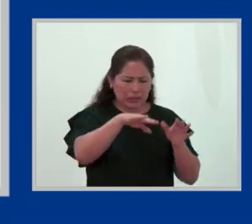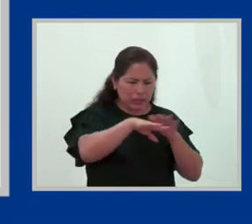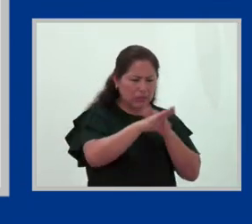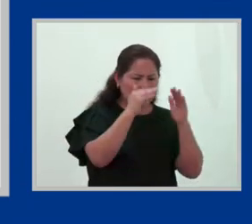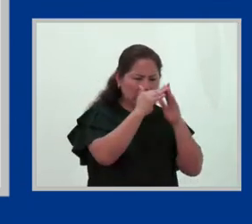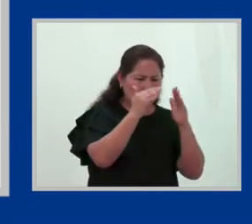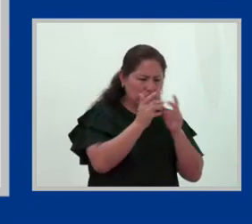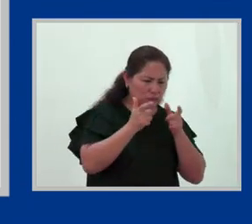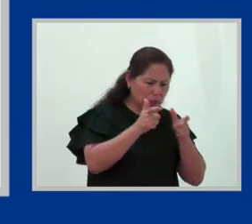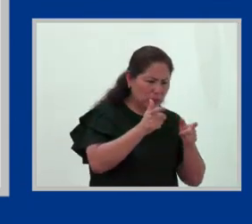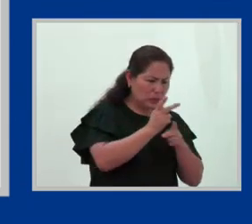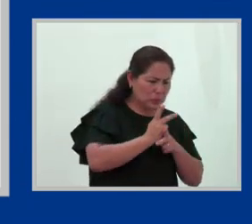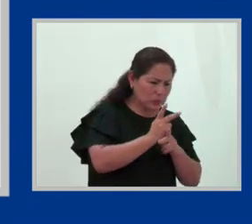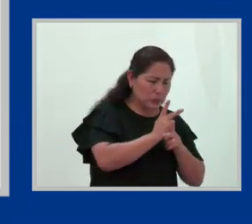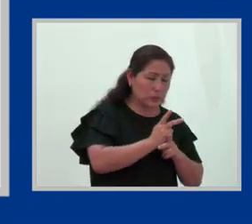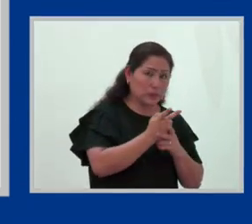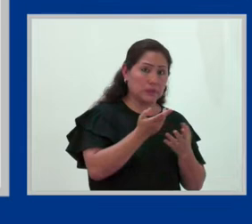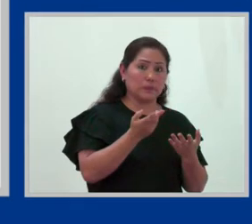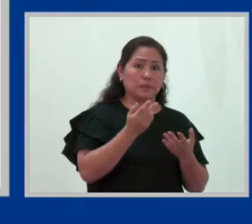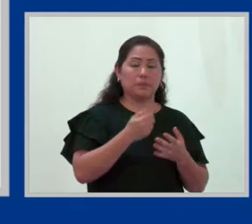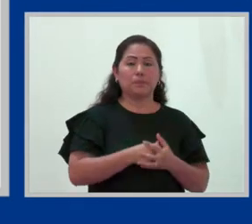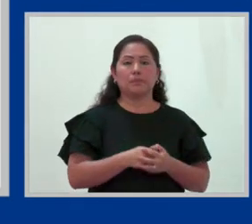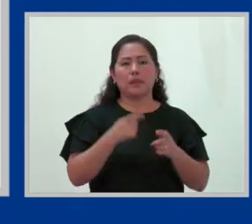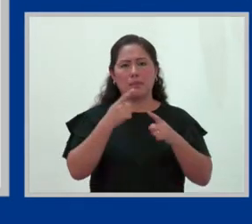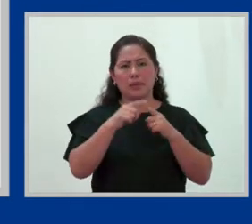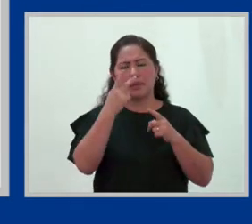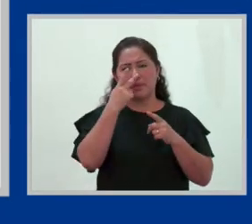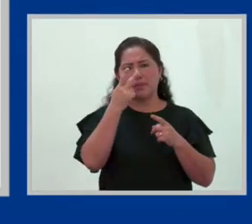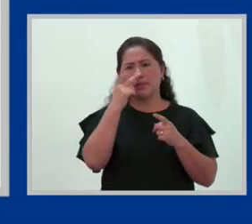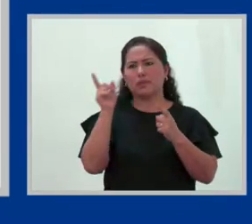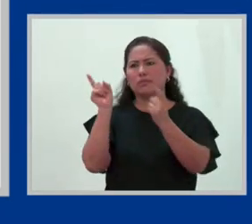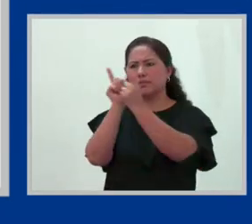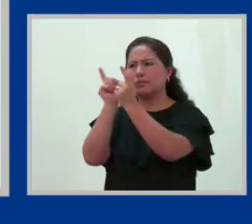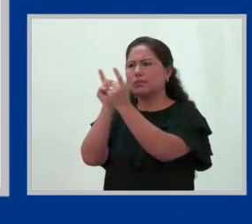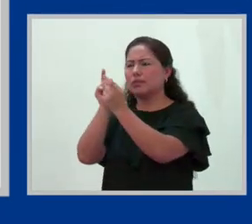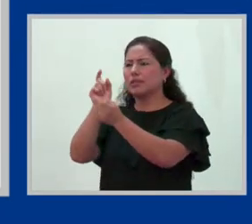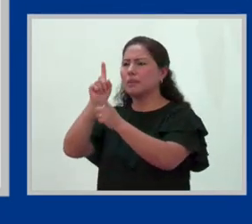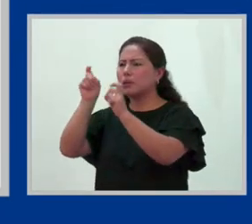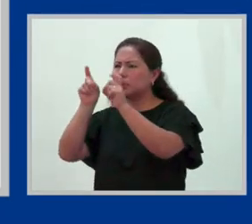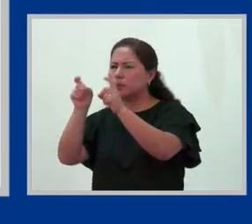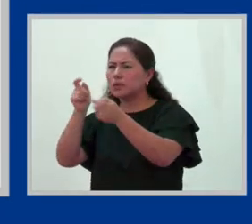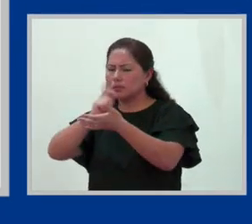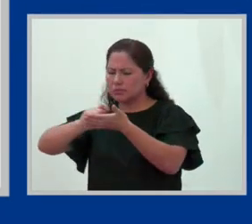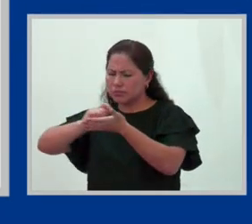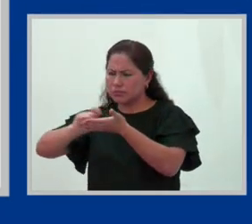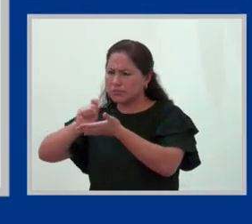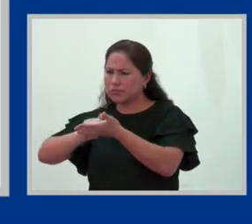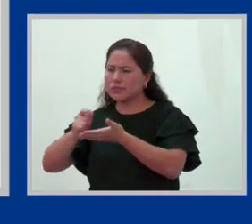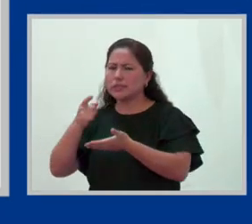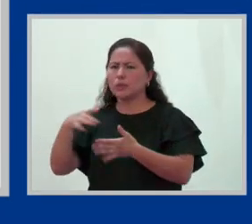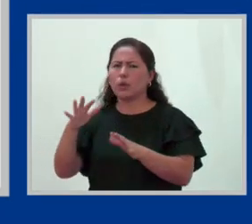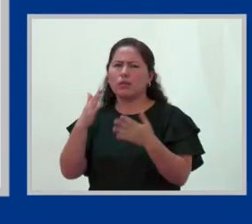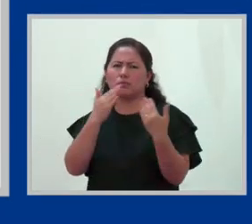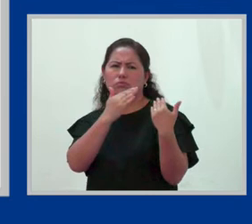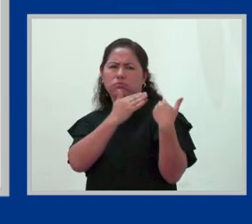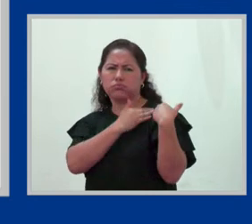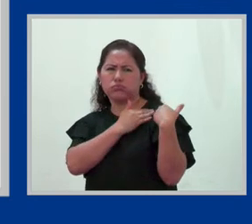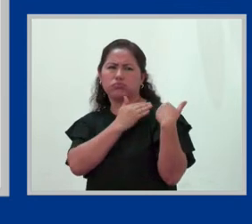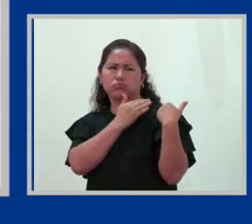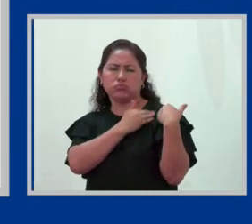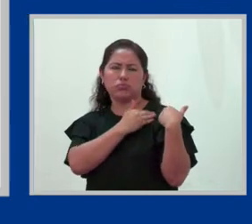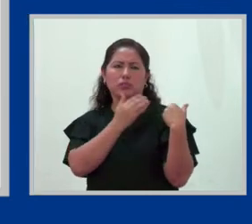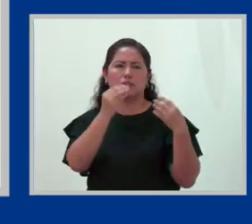normalmente, lo que señalan los estudios hechos durante y después de la pandemia es que esa sobrecarga recayó